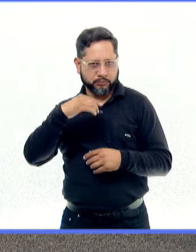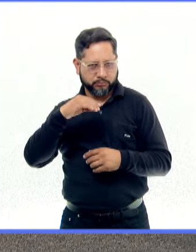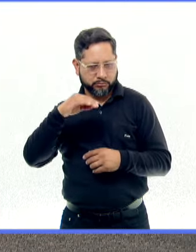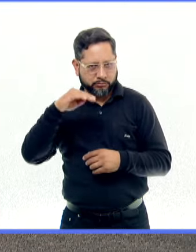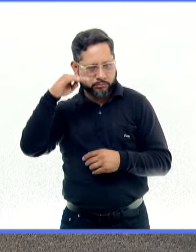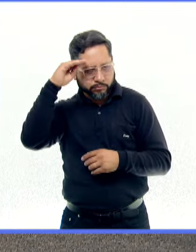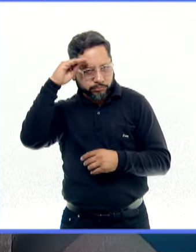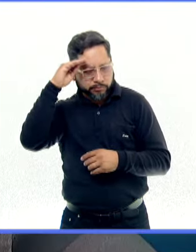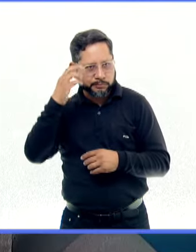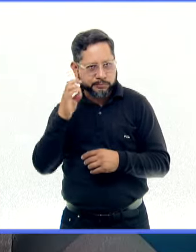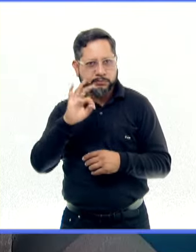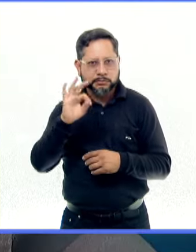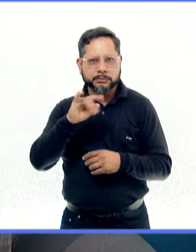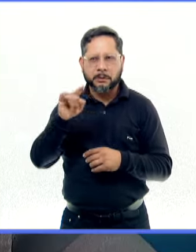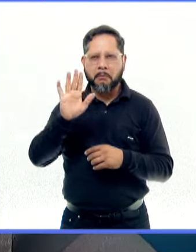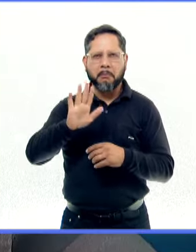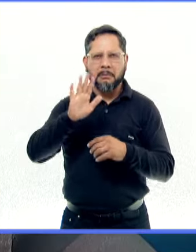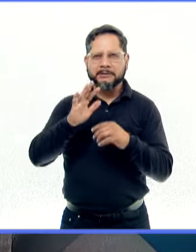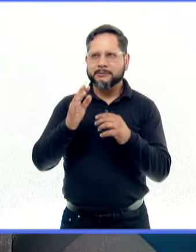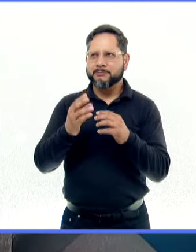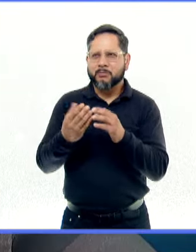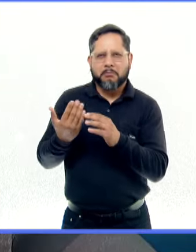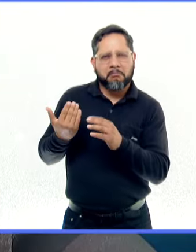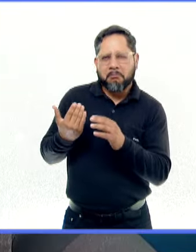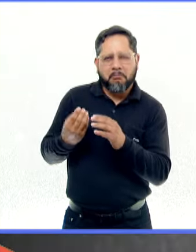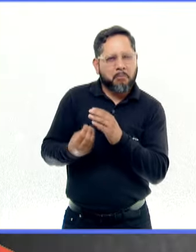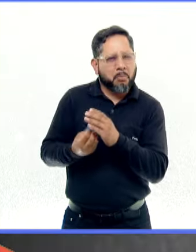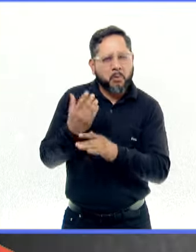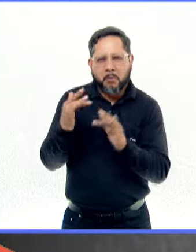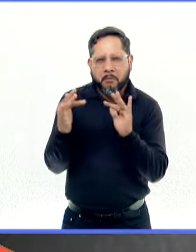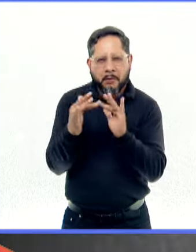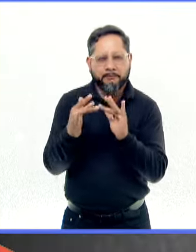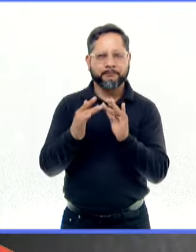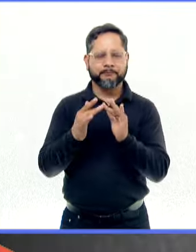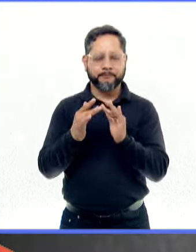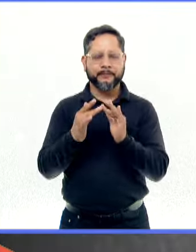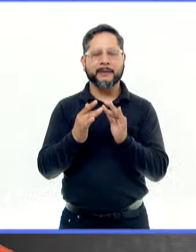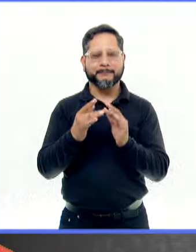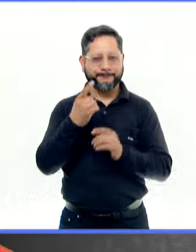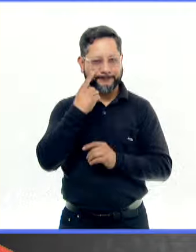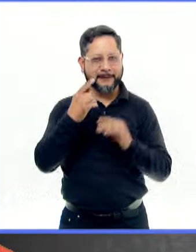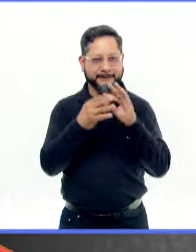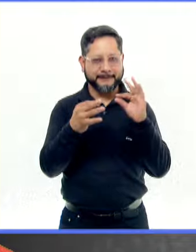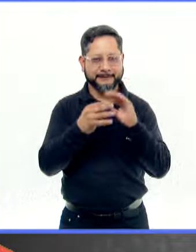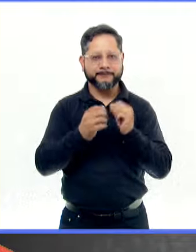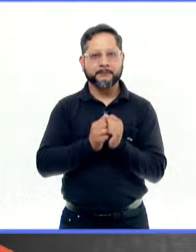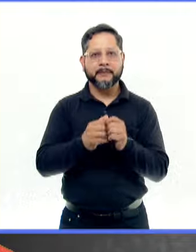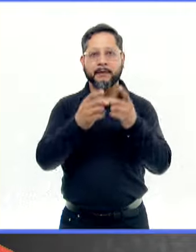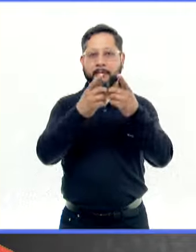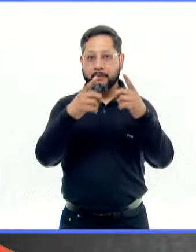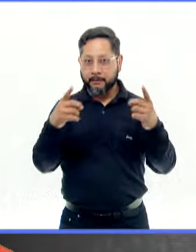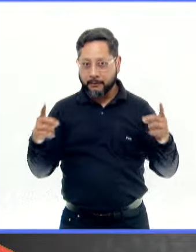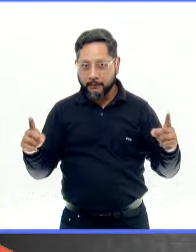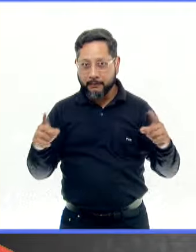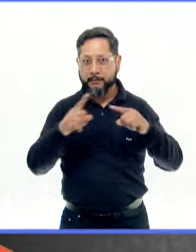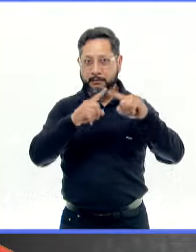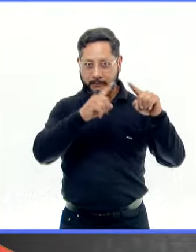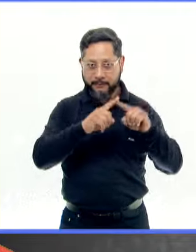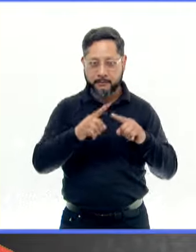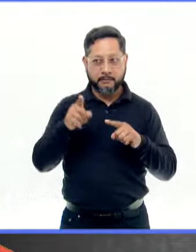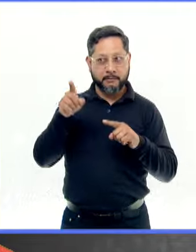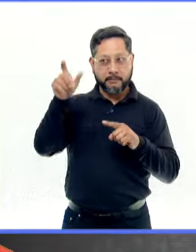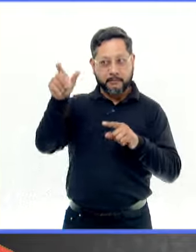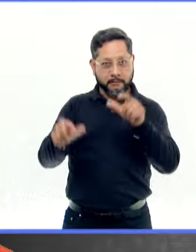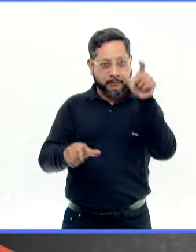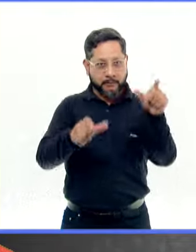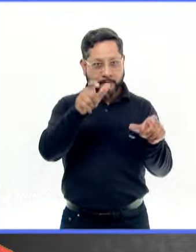condición relativamente nueva. Son condiciones del desarrollo. Digamos, es una característica, lo